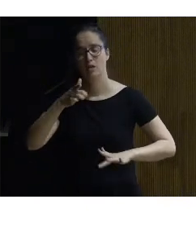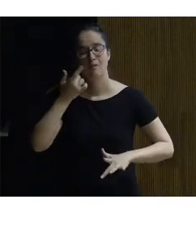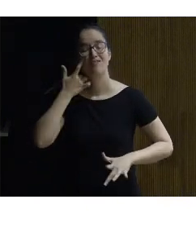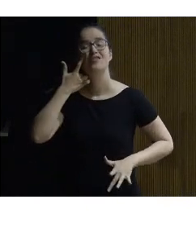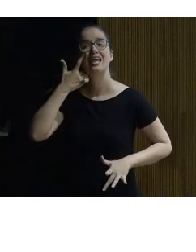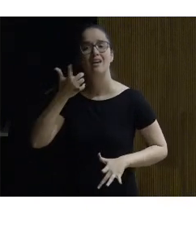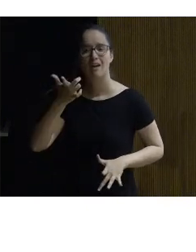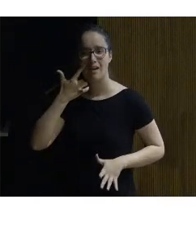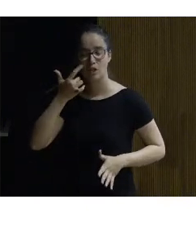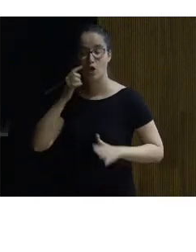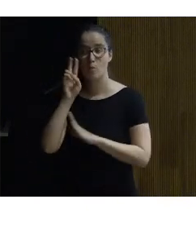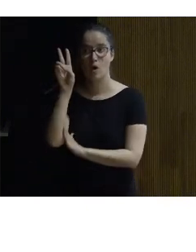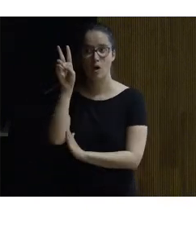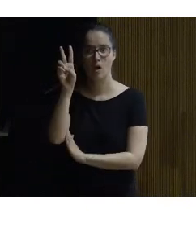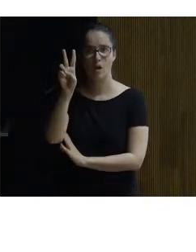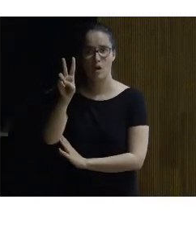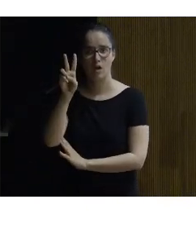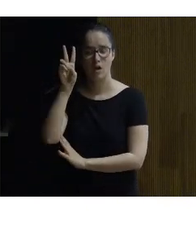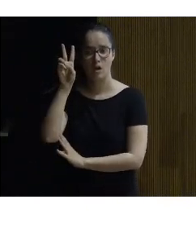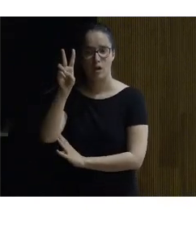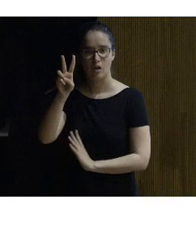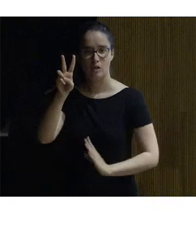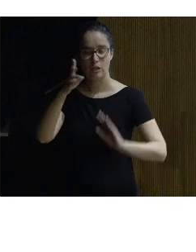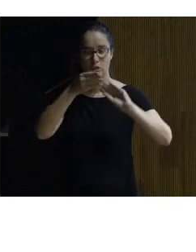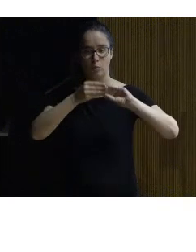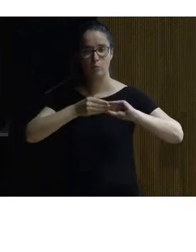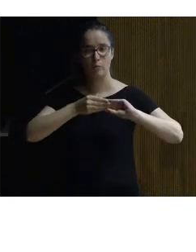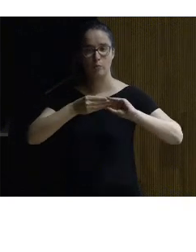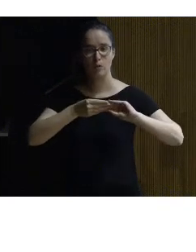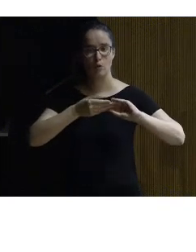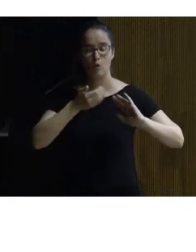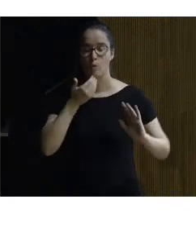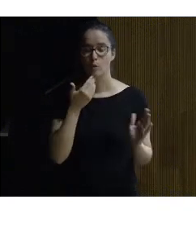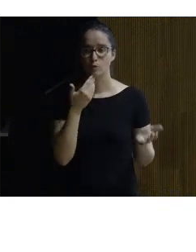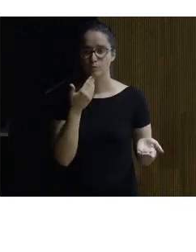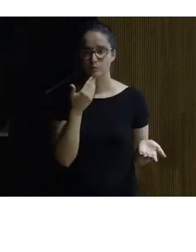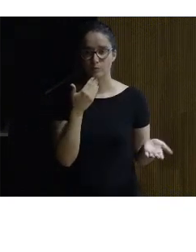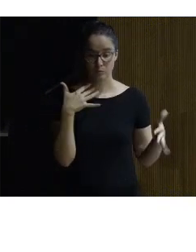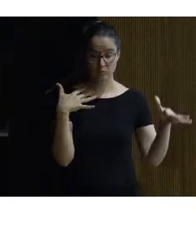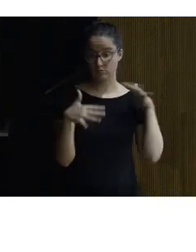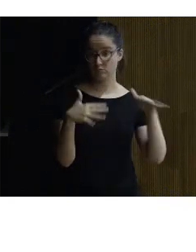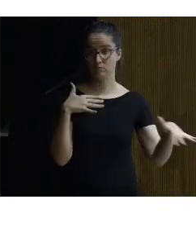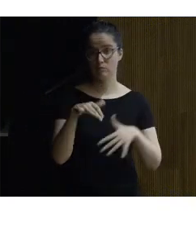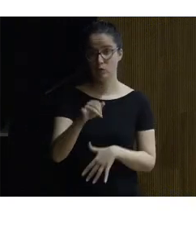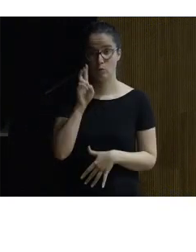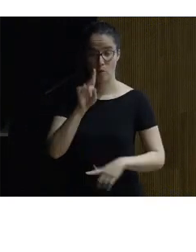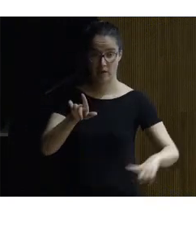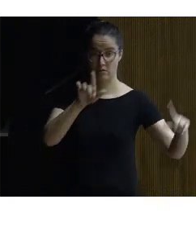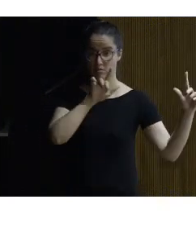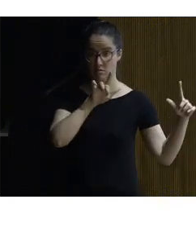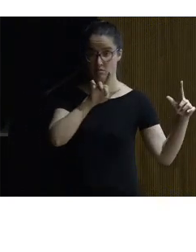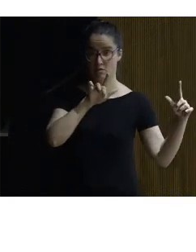que claro como va suspendido pues las composiciones tienen un cierto movimiento como ven entonces